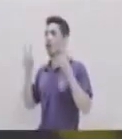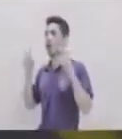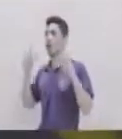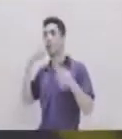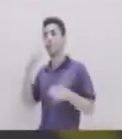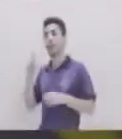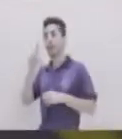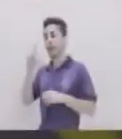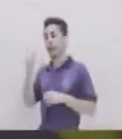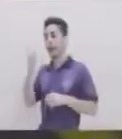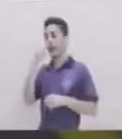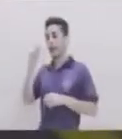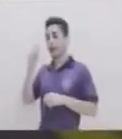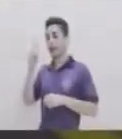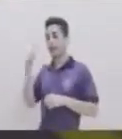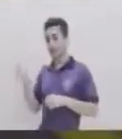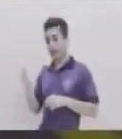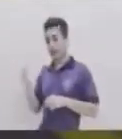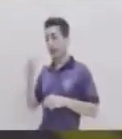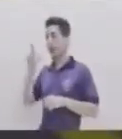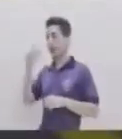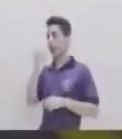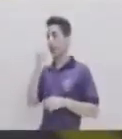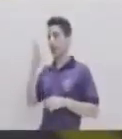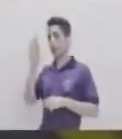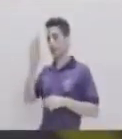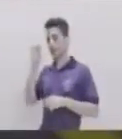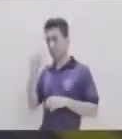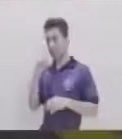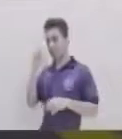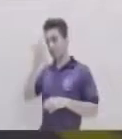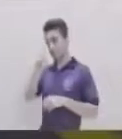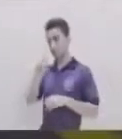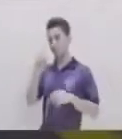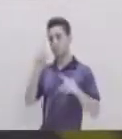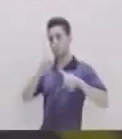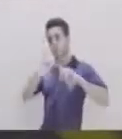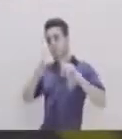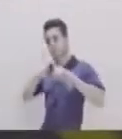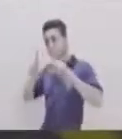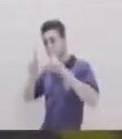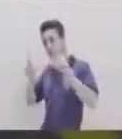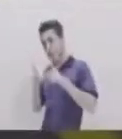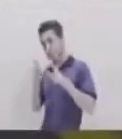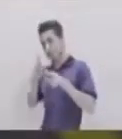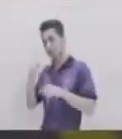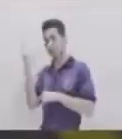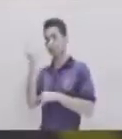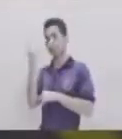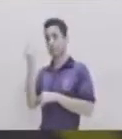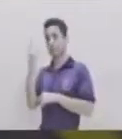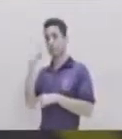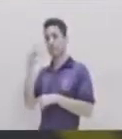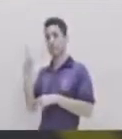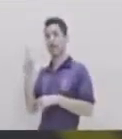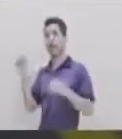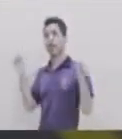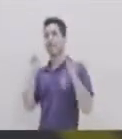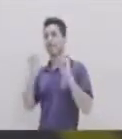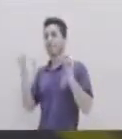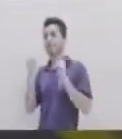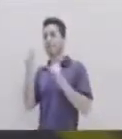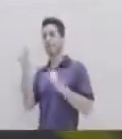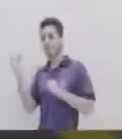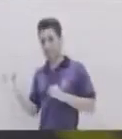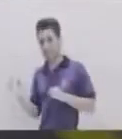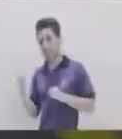Acerca de la caída libre Caída libre es algo Que nosotros podemos Identificar en muchos lugares Es un tema muy importante En física Y muy